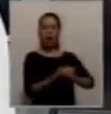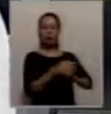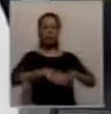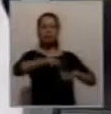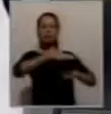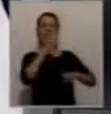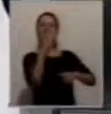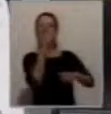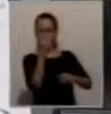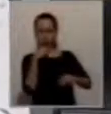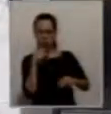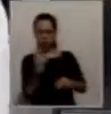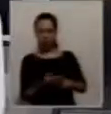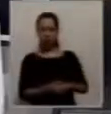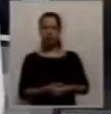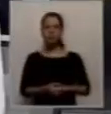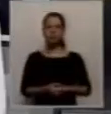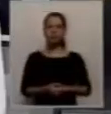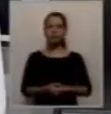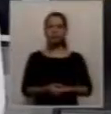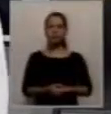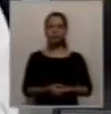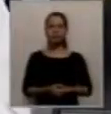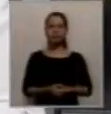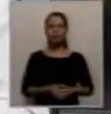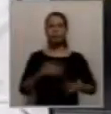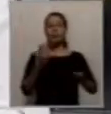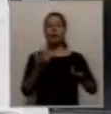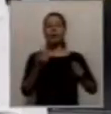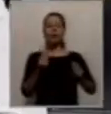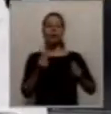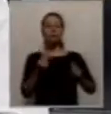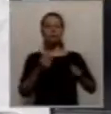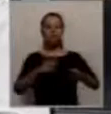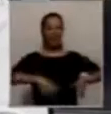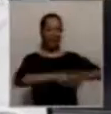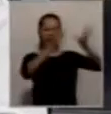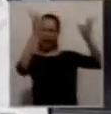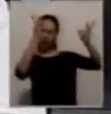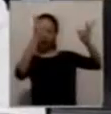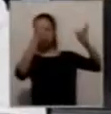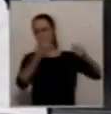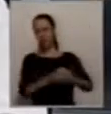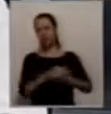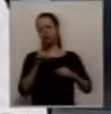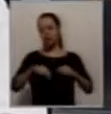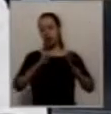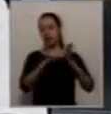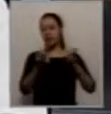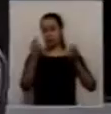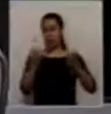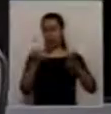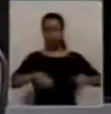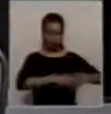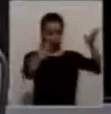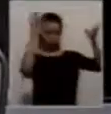de las cuales se podría generar deportivamente y un espacio verde nuevo para un pulmón que Capital siempre necesita. Usted nos está dejando el puntapié para seguir